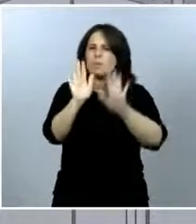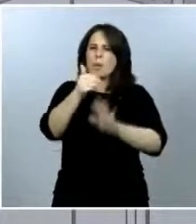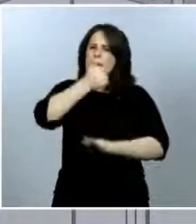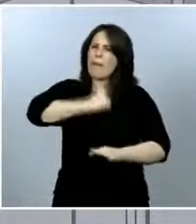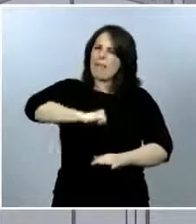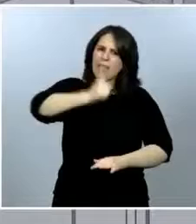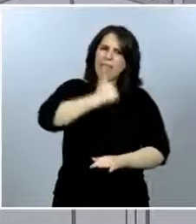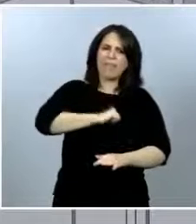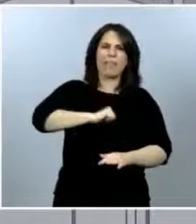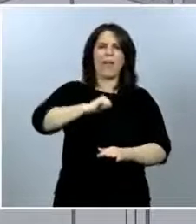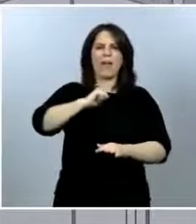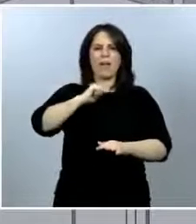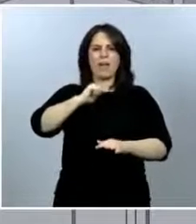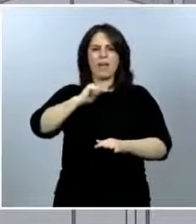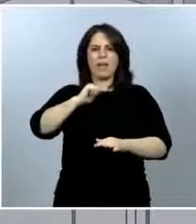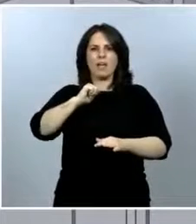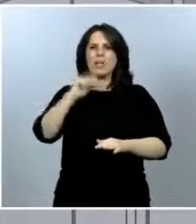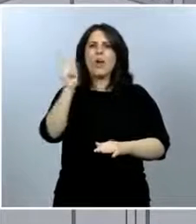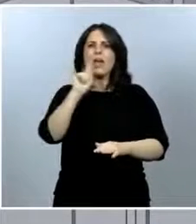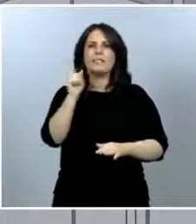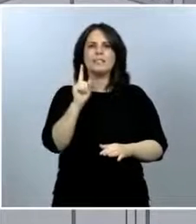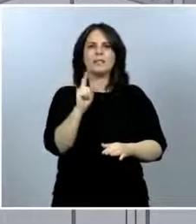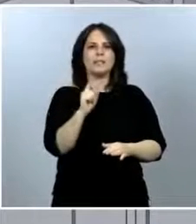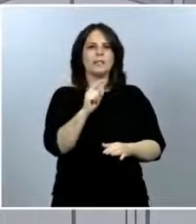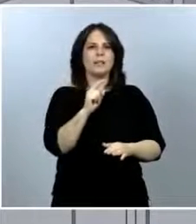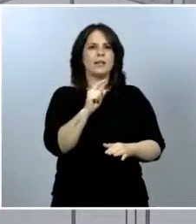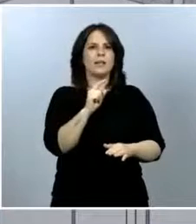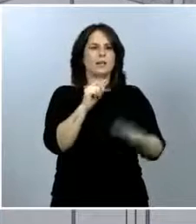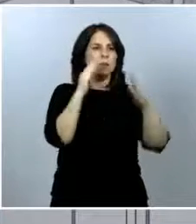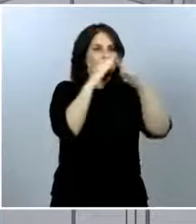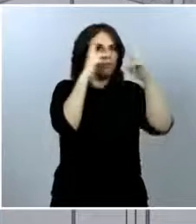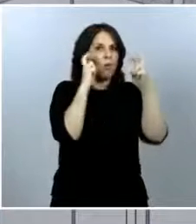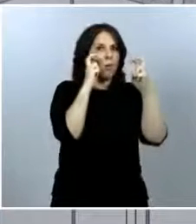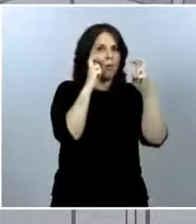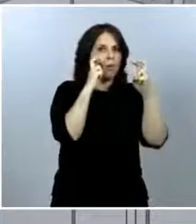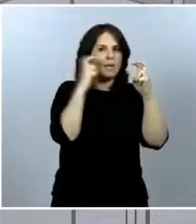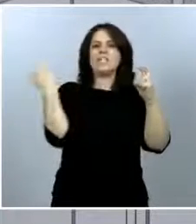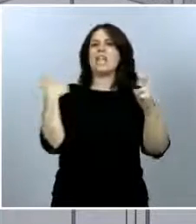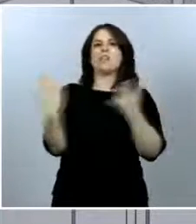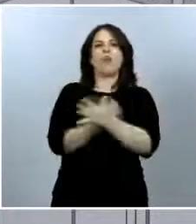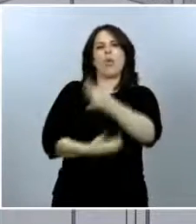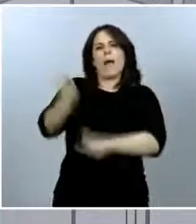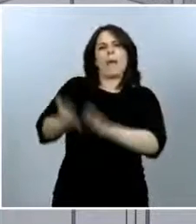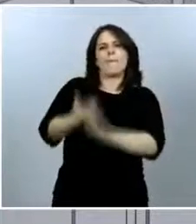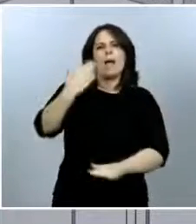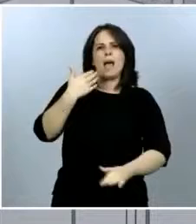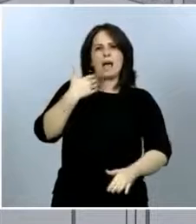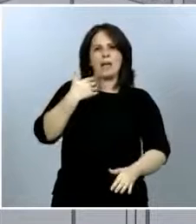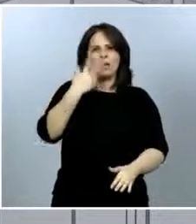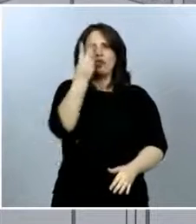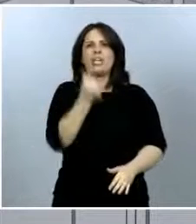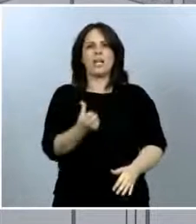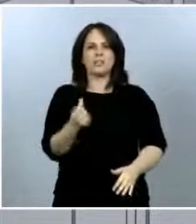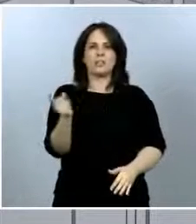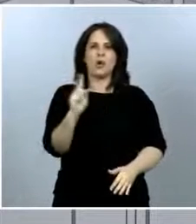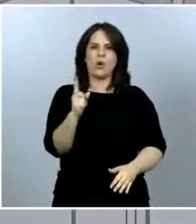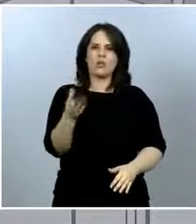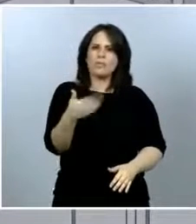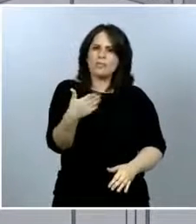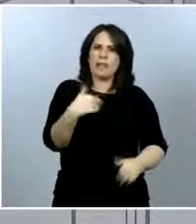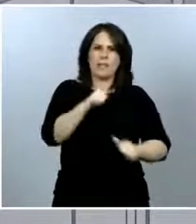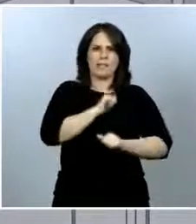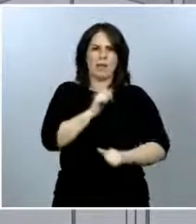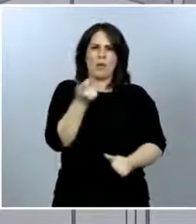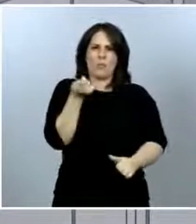No hay que pasar de cero a todo en dos días. No pasa nada por esperar un poquito. Y lo cierto es que, esperando ese